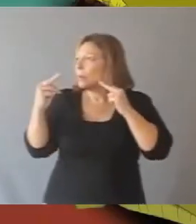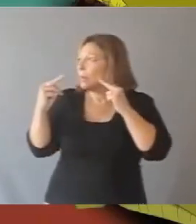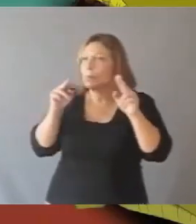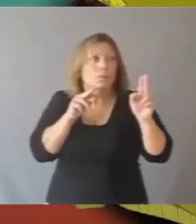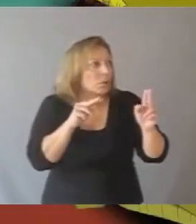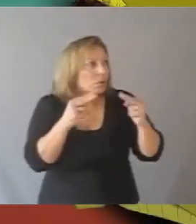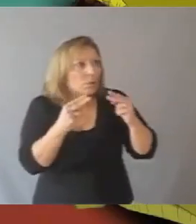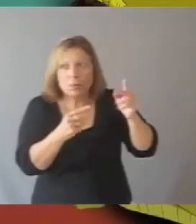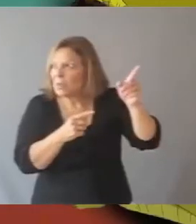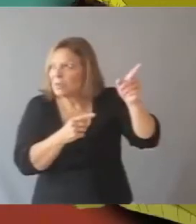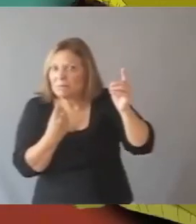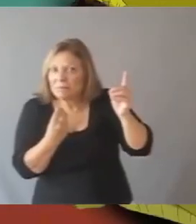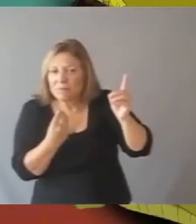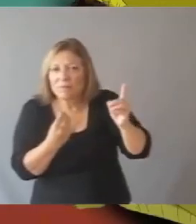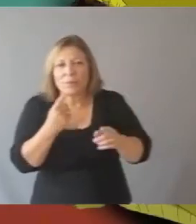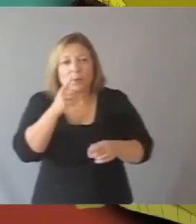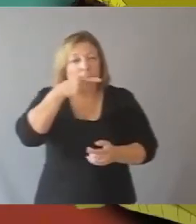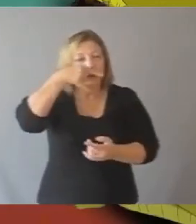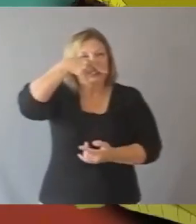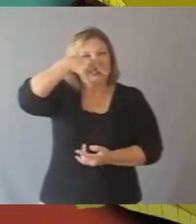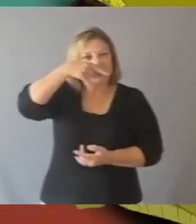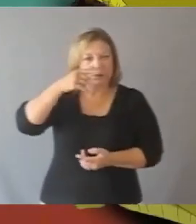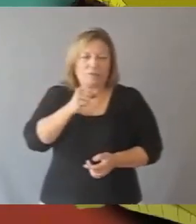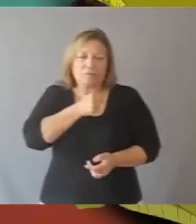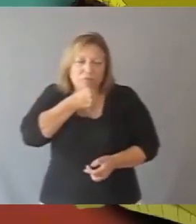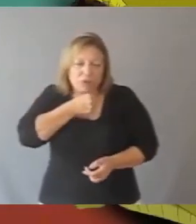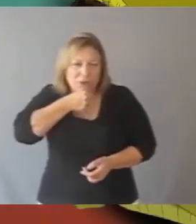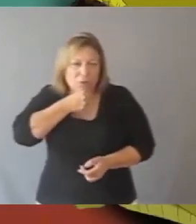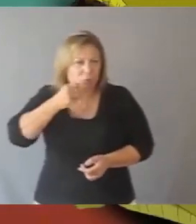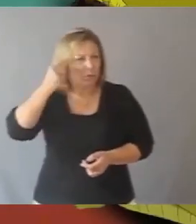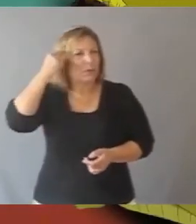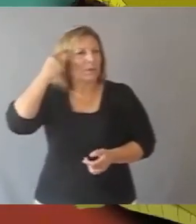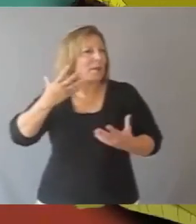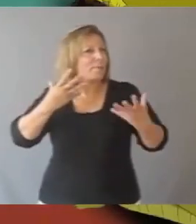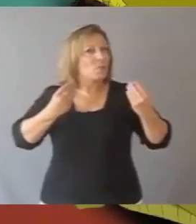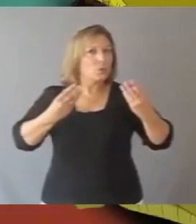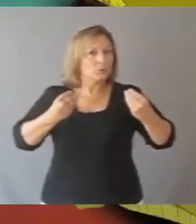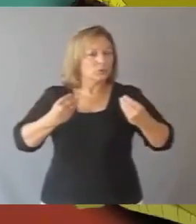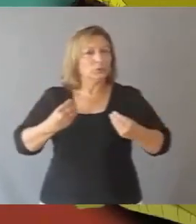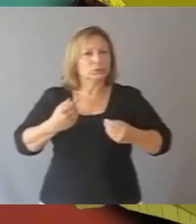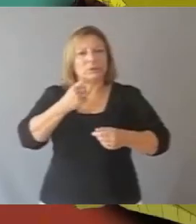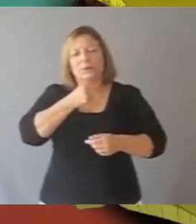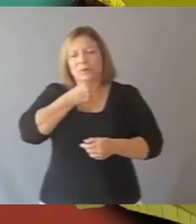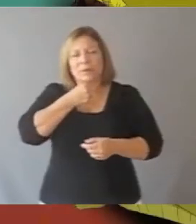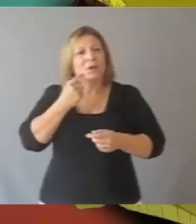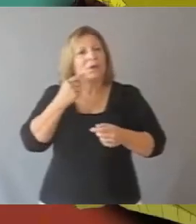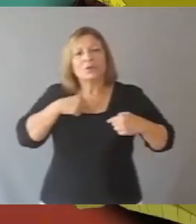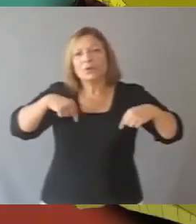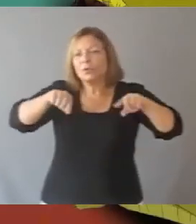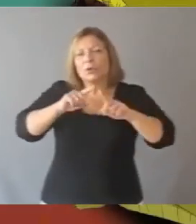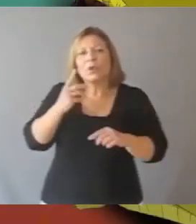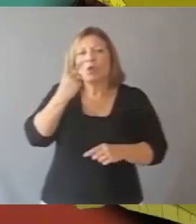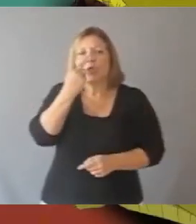se miraban unos a otros. ¿Qué podía ser aquello? Pero un yacaré viejo y sabio, el más sabio y viejo de todos, un viejo